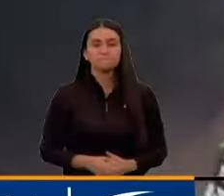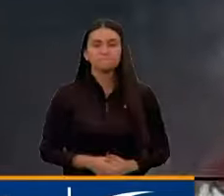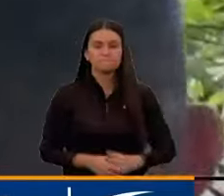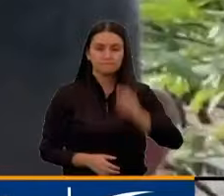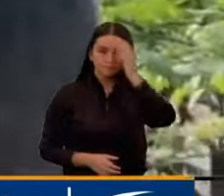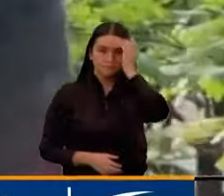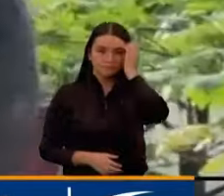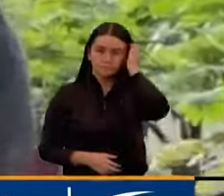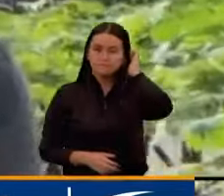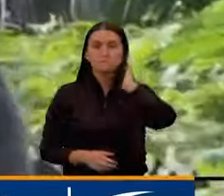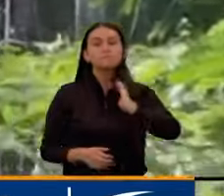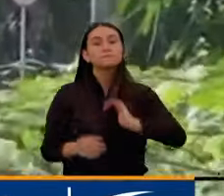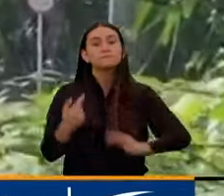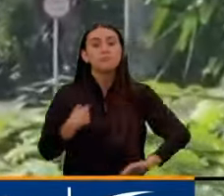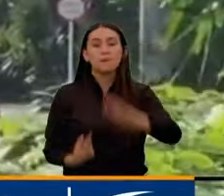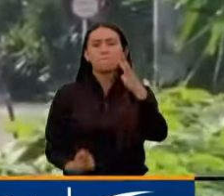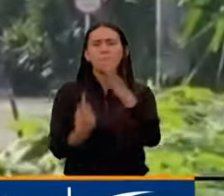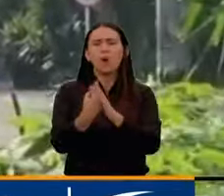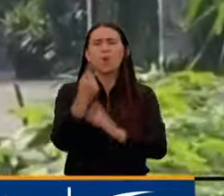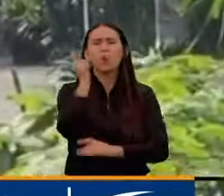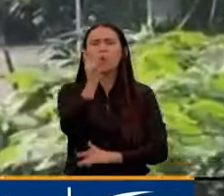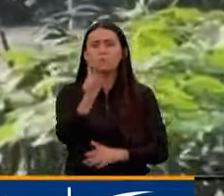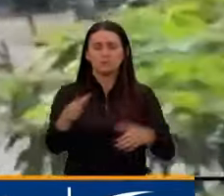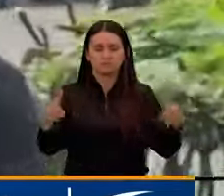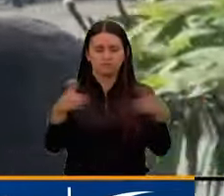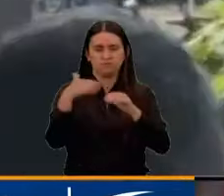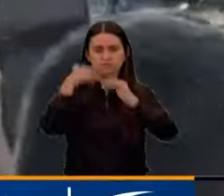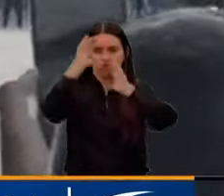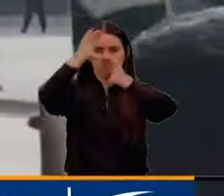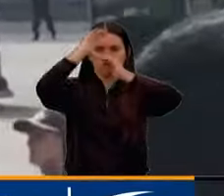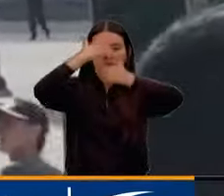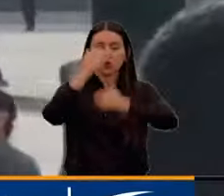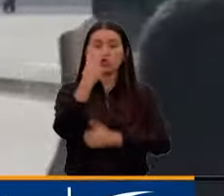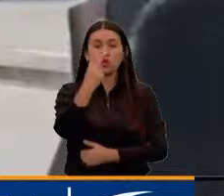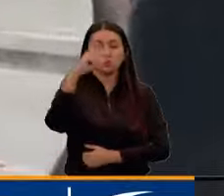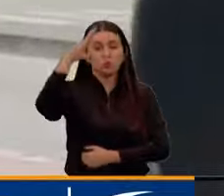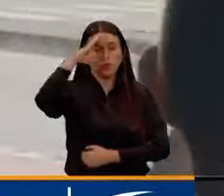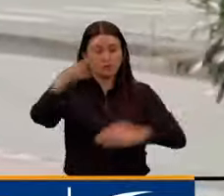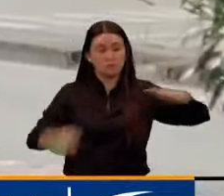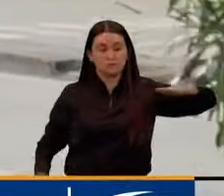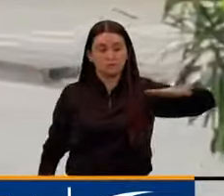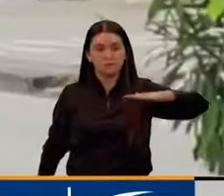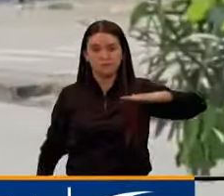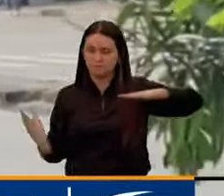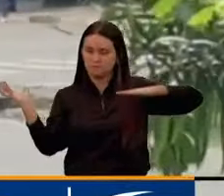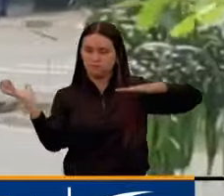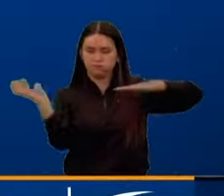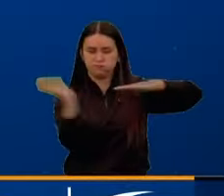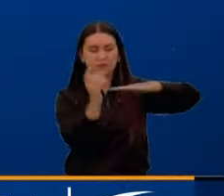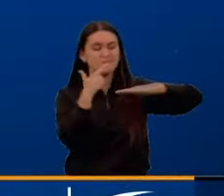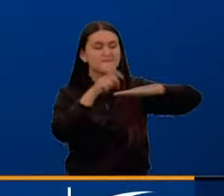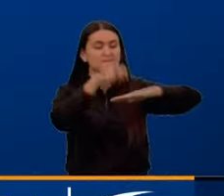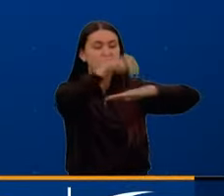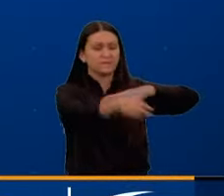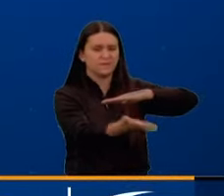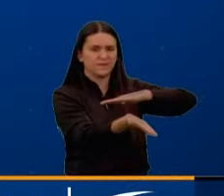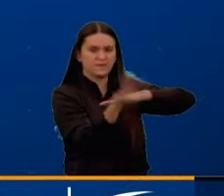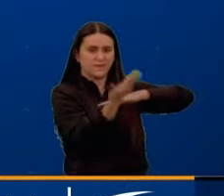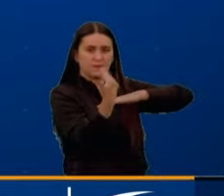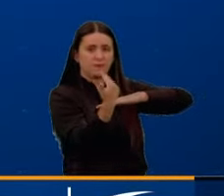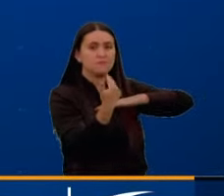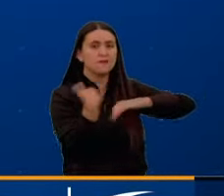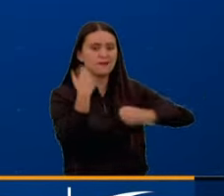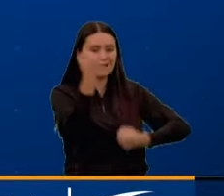Los desmanes comenzaron cuando un grupo de encapuchados obligaron a dos uniformados a bajarse de una patrulla de la policía para llevarse el